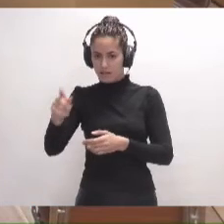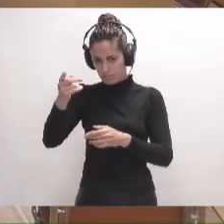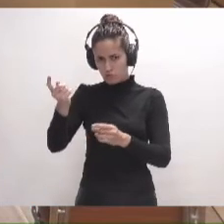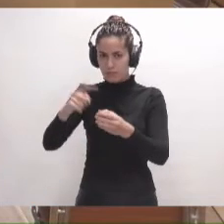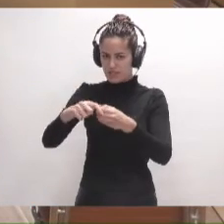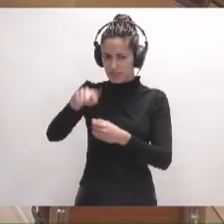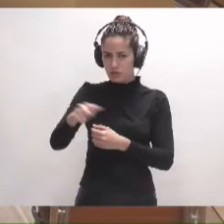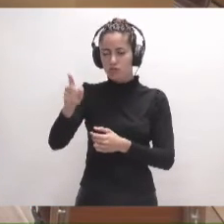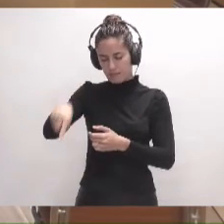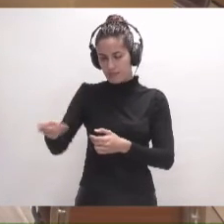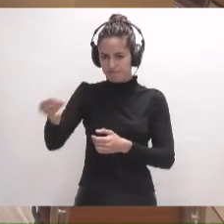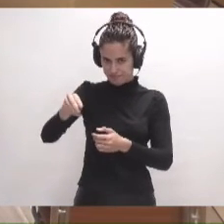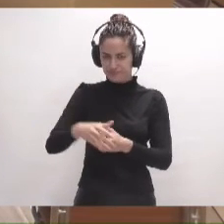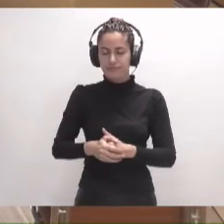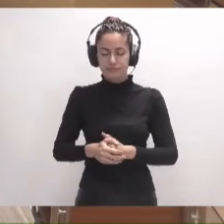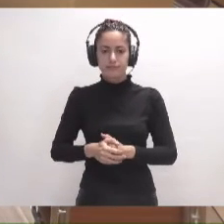también. Muy bien.